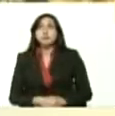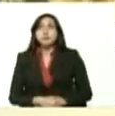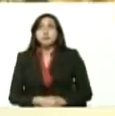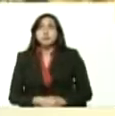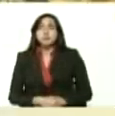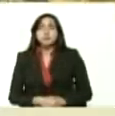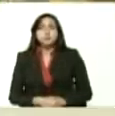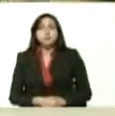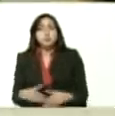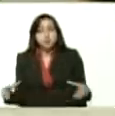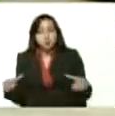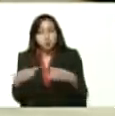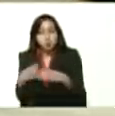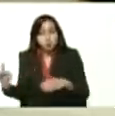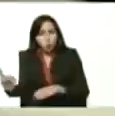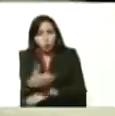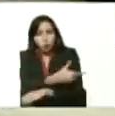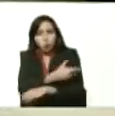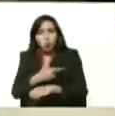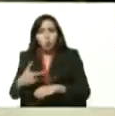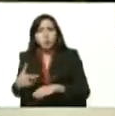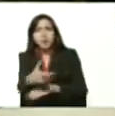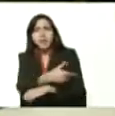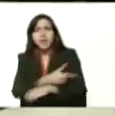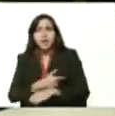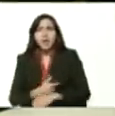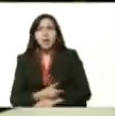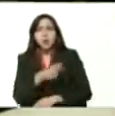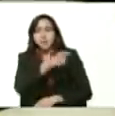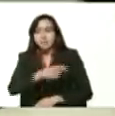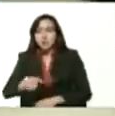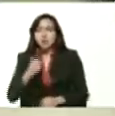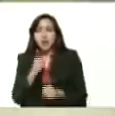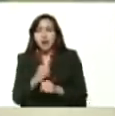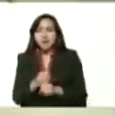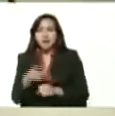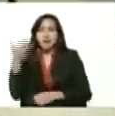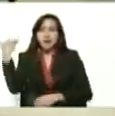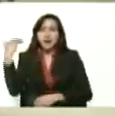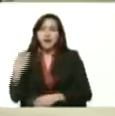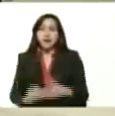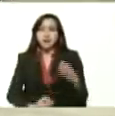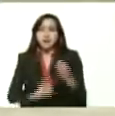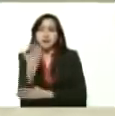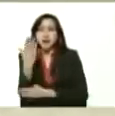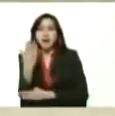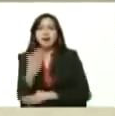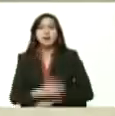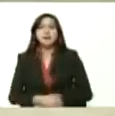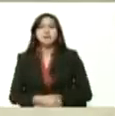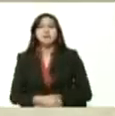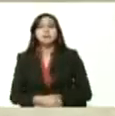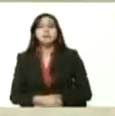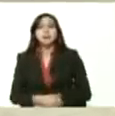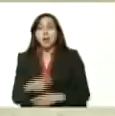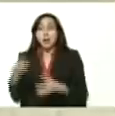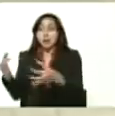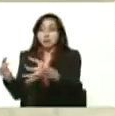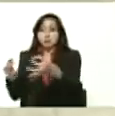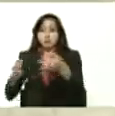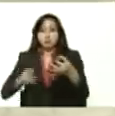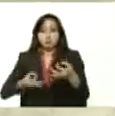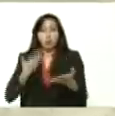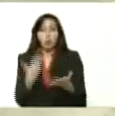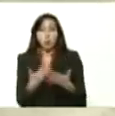de gobierno de la clase obrera que instalé el viernes pasado ya me dio un documento con propuesta